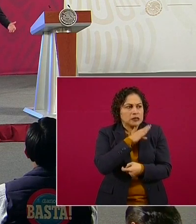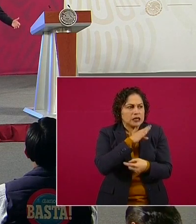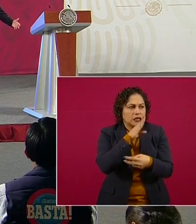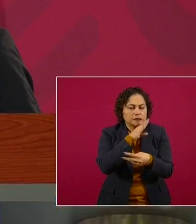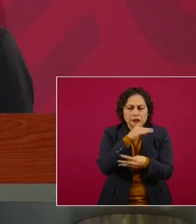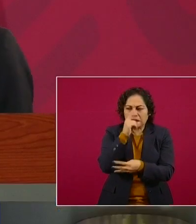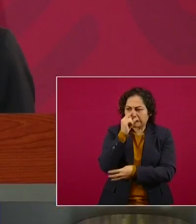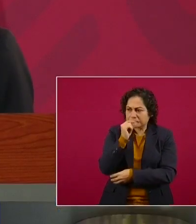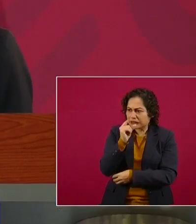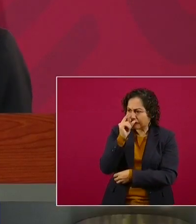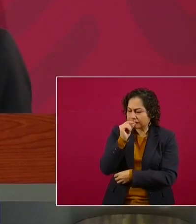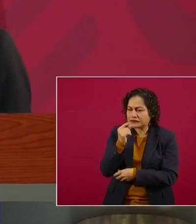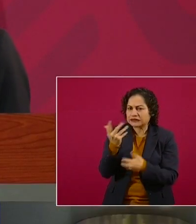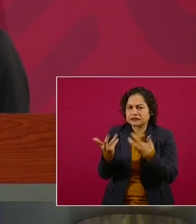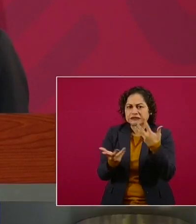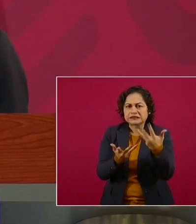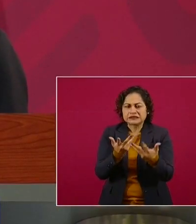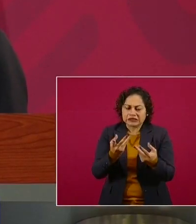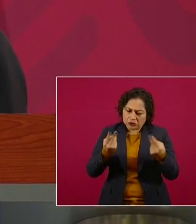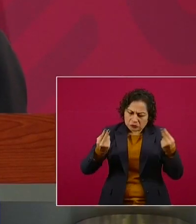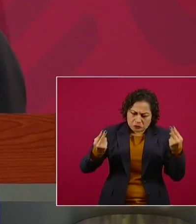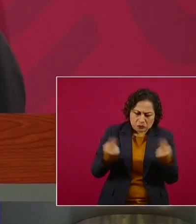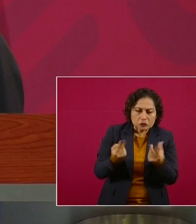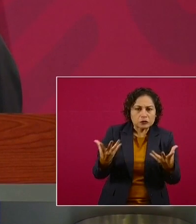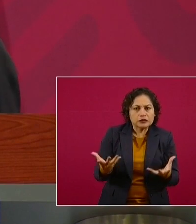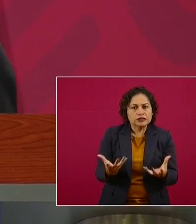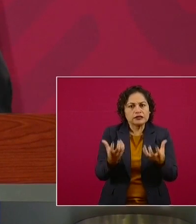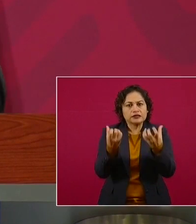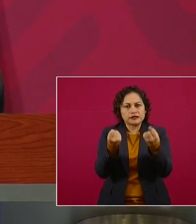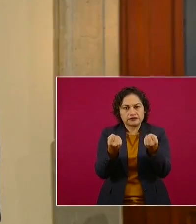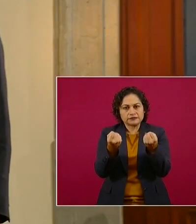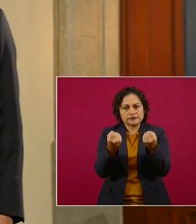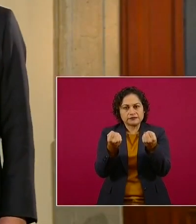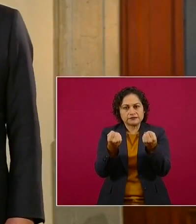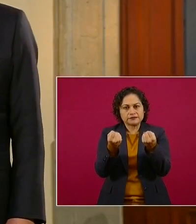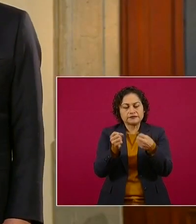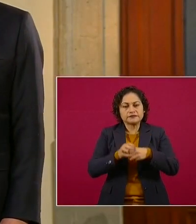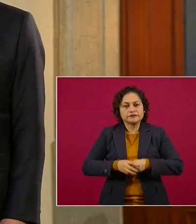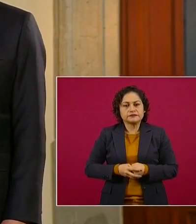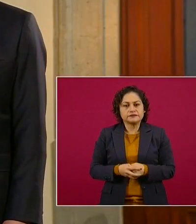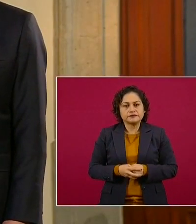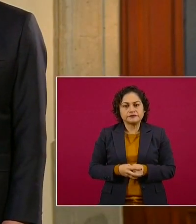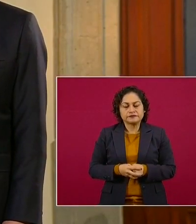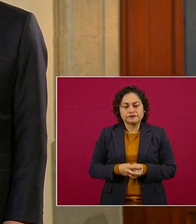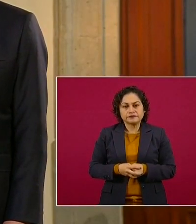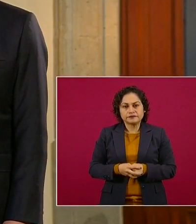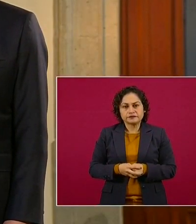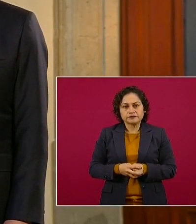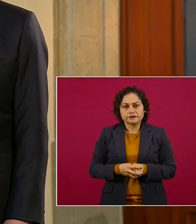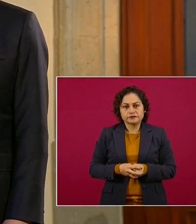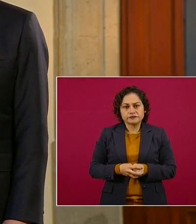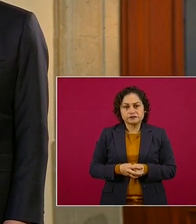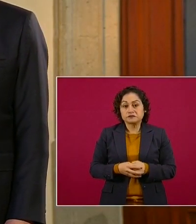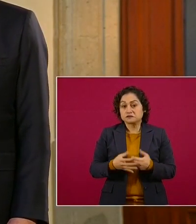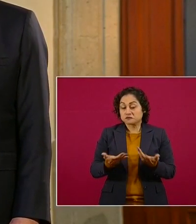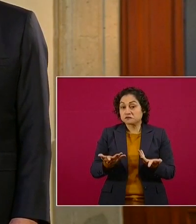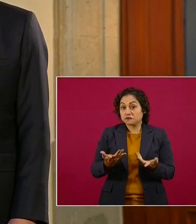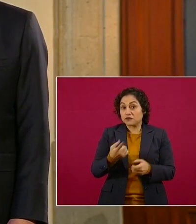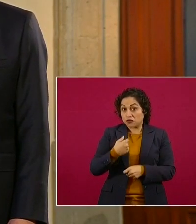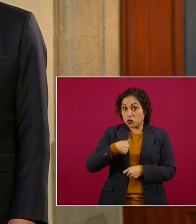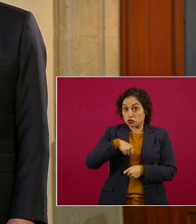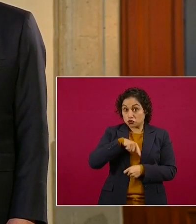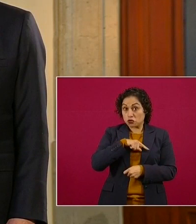por los suelos, hicimos un llamado